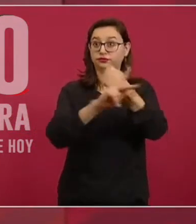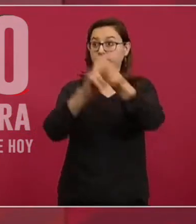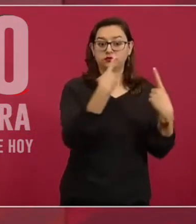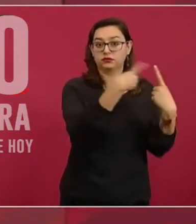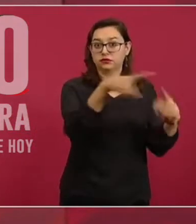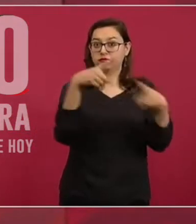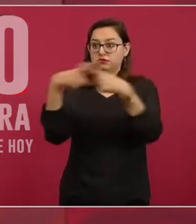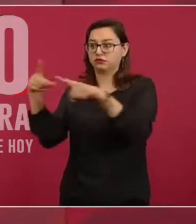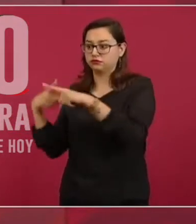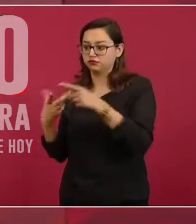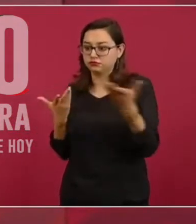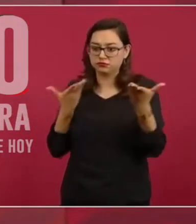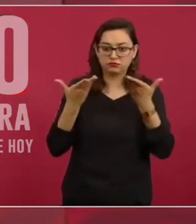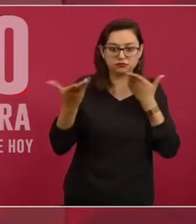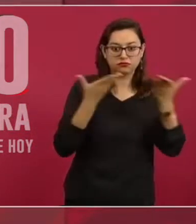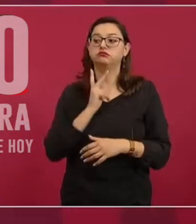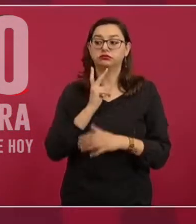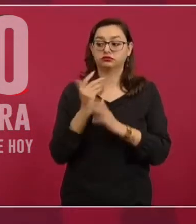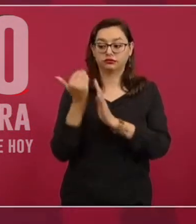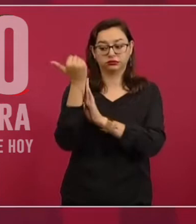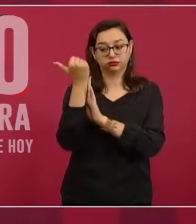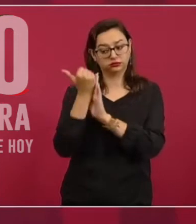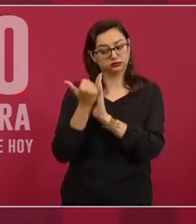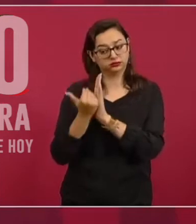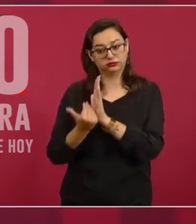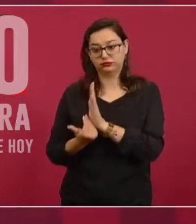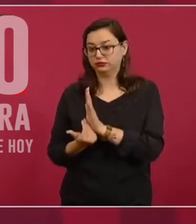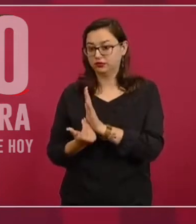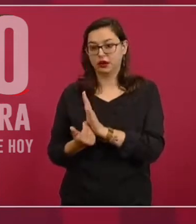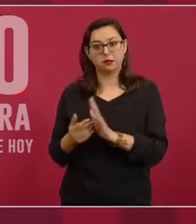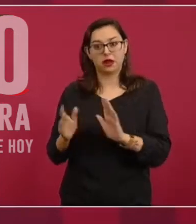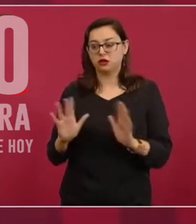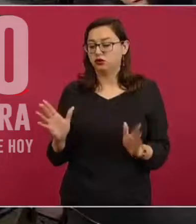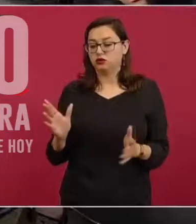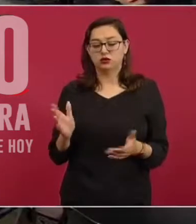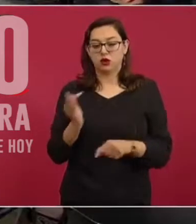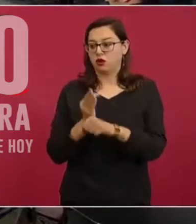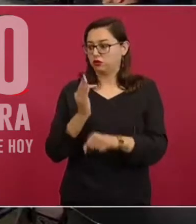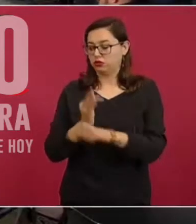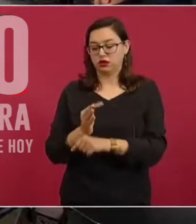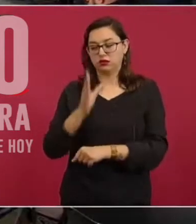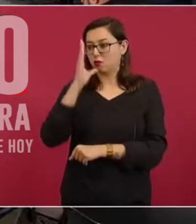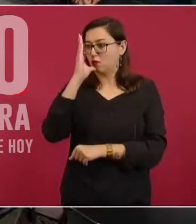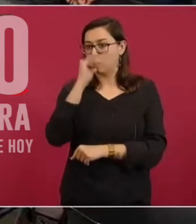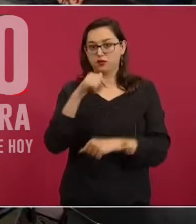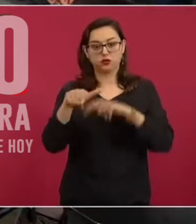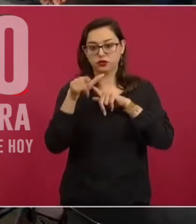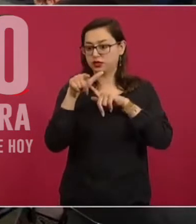petróleo de reducir la producción y todos ofrecieron reducir la